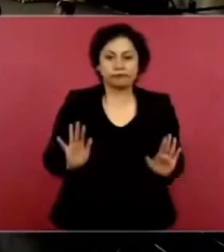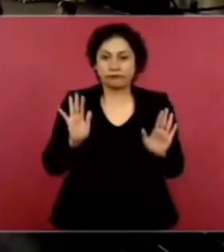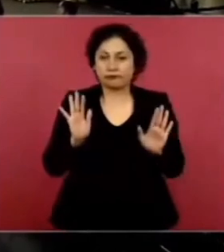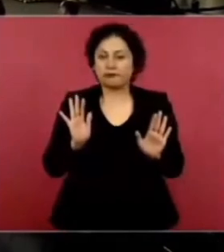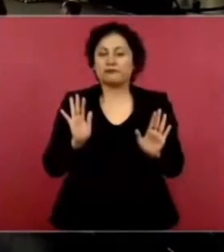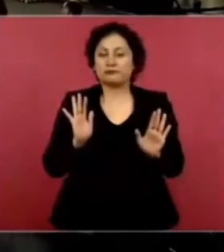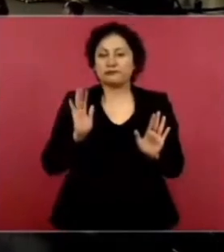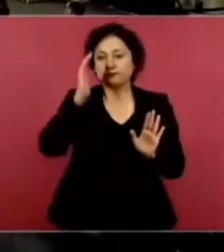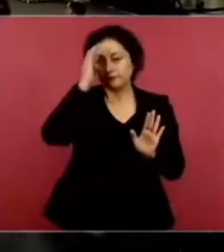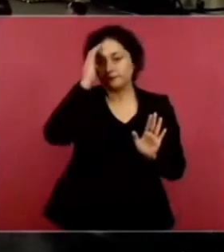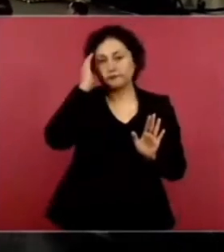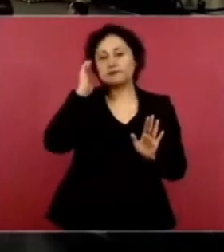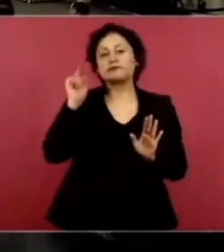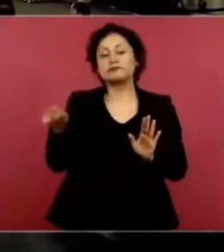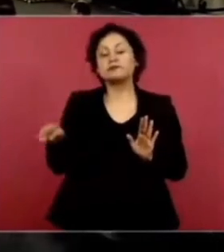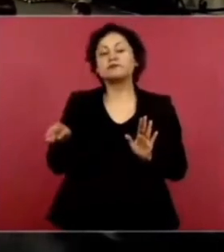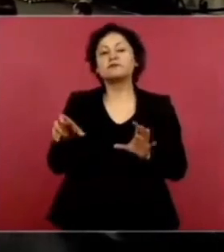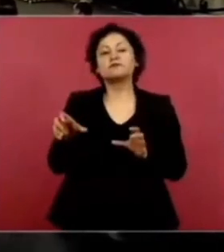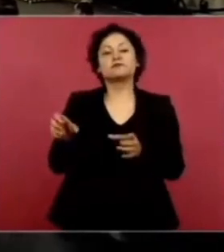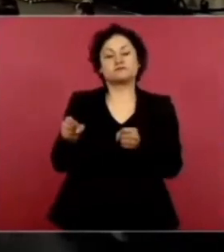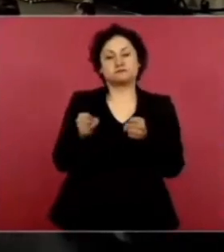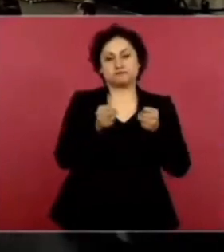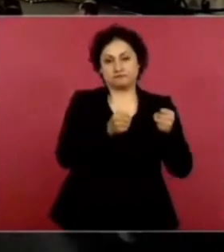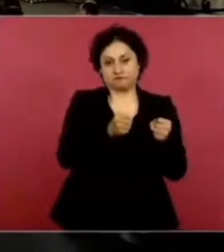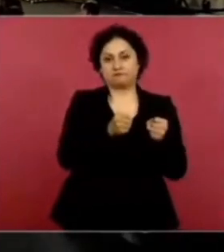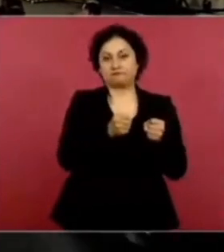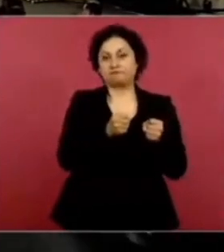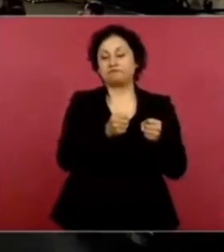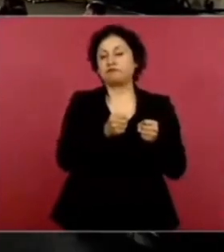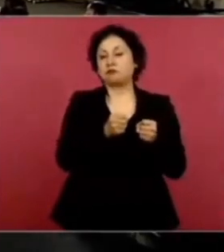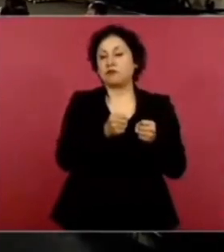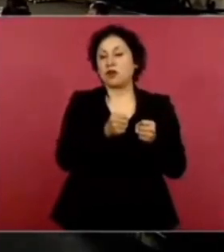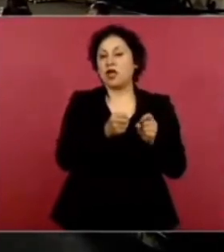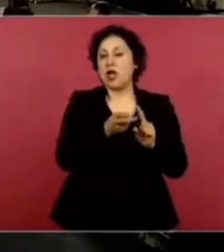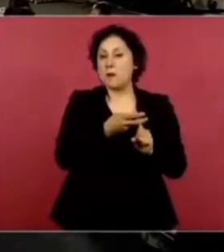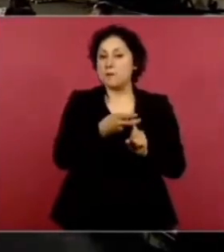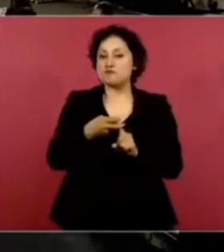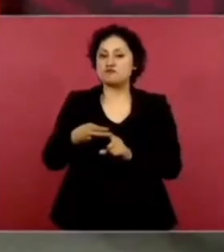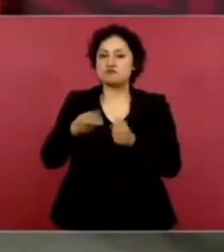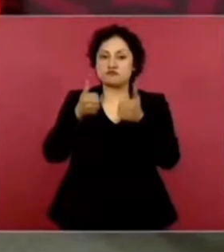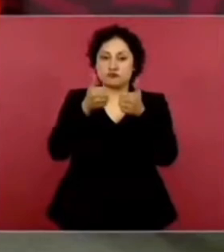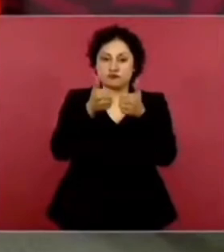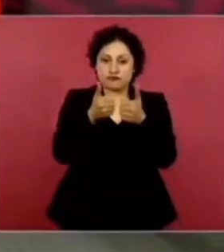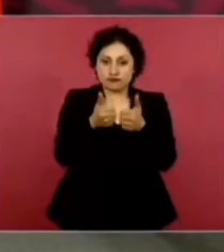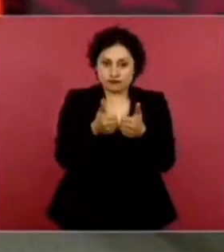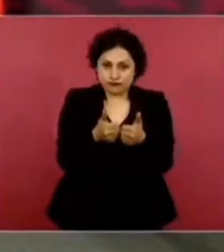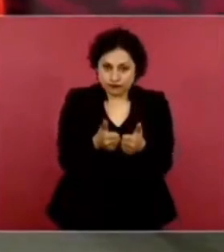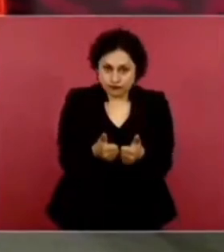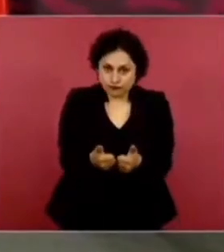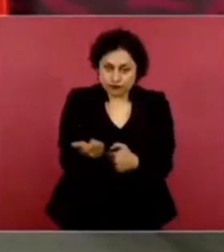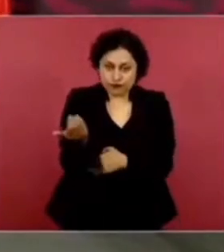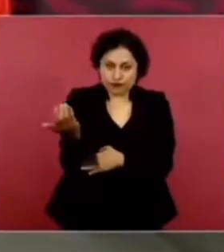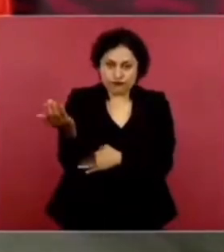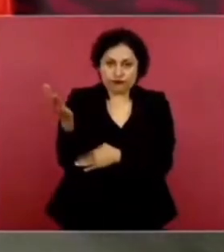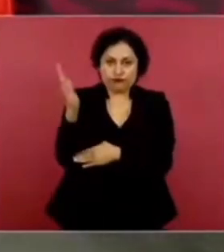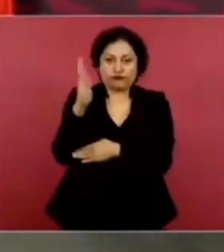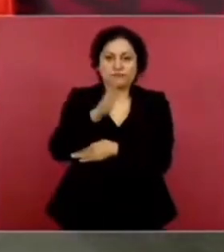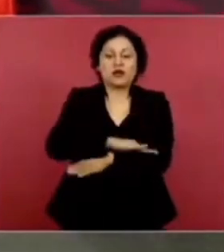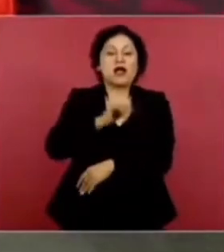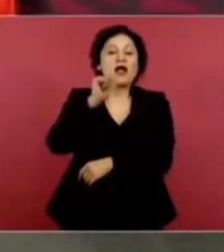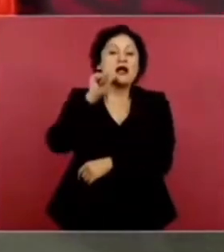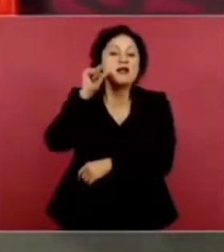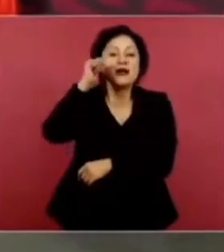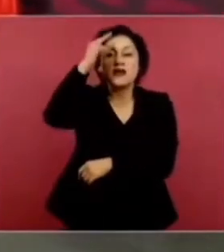Ya. En la noche de ayer. los. Liberaron. Estuve pendiente. Aprovecho. Para decirle a la gente.